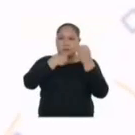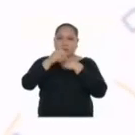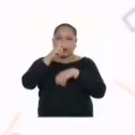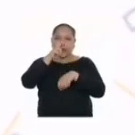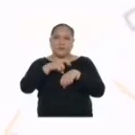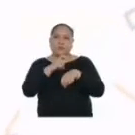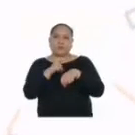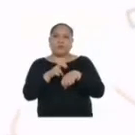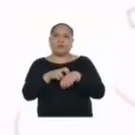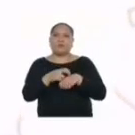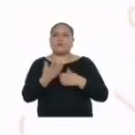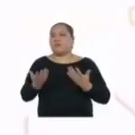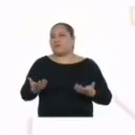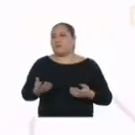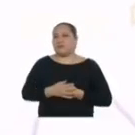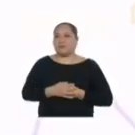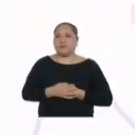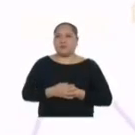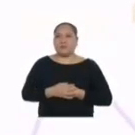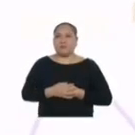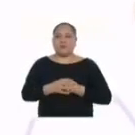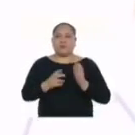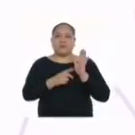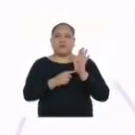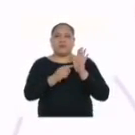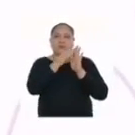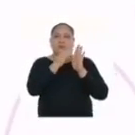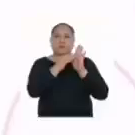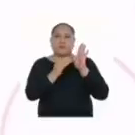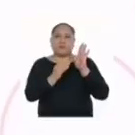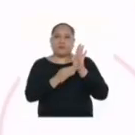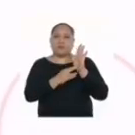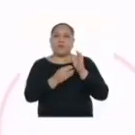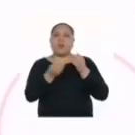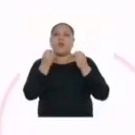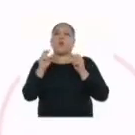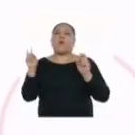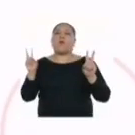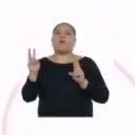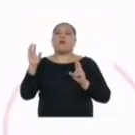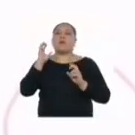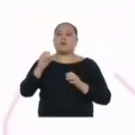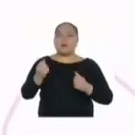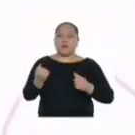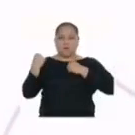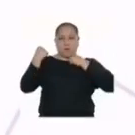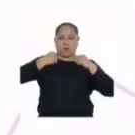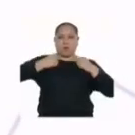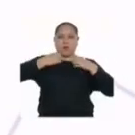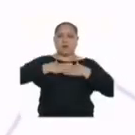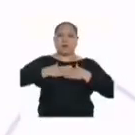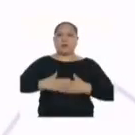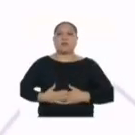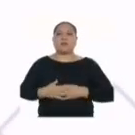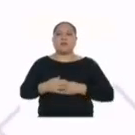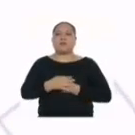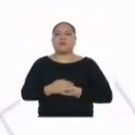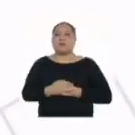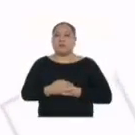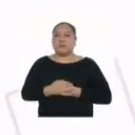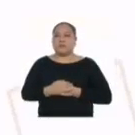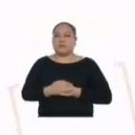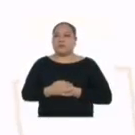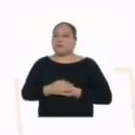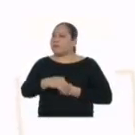naturales? O quizás, ¿cómo es que la vitamina C fortalece mi sistema inmunológico? Yo tengo